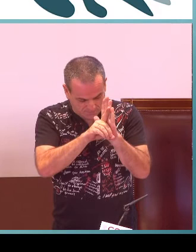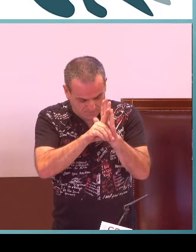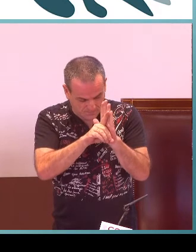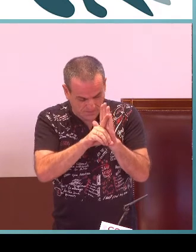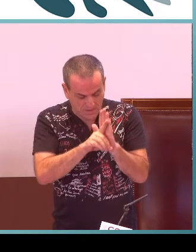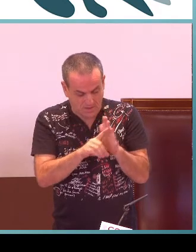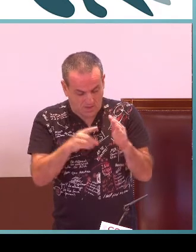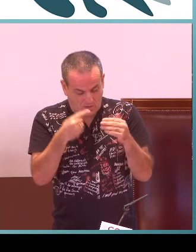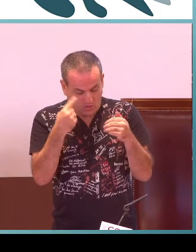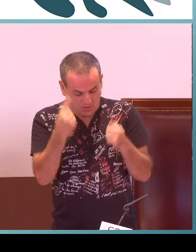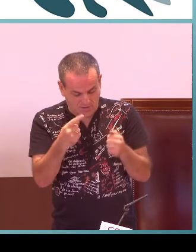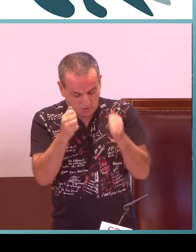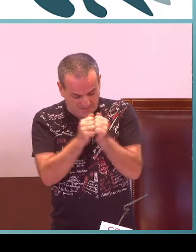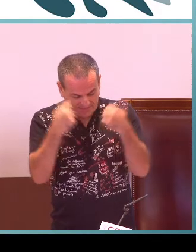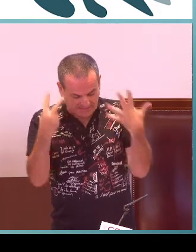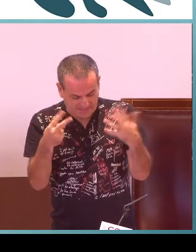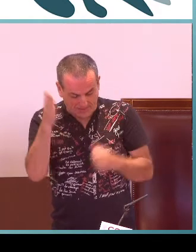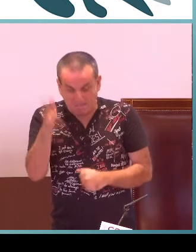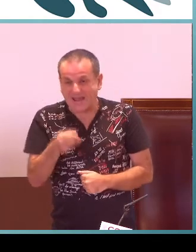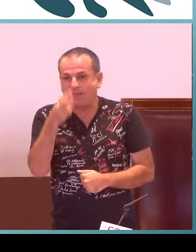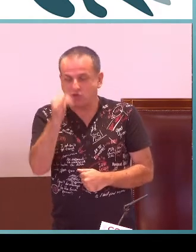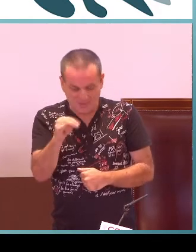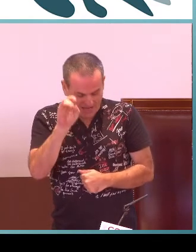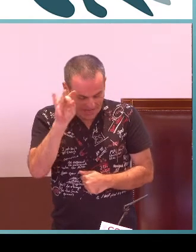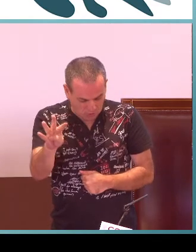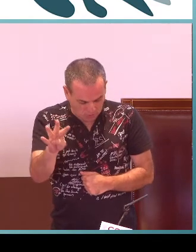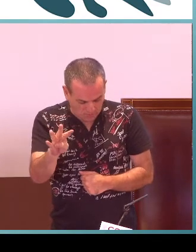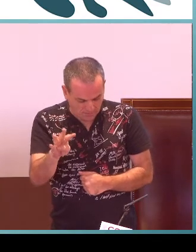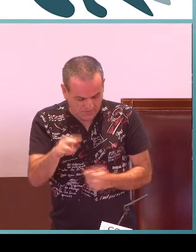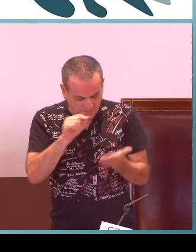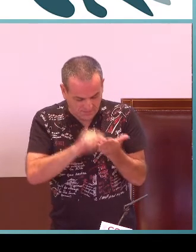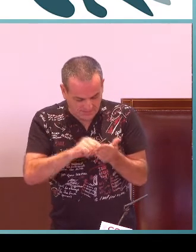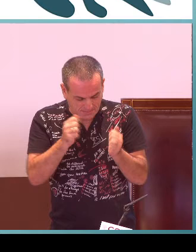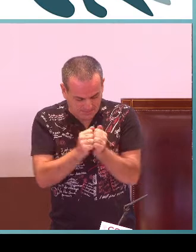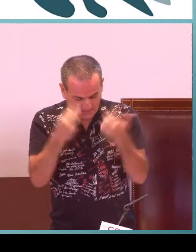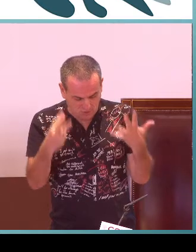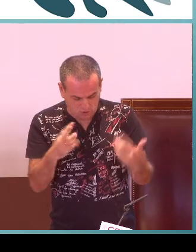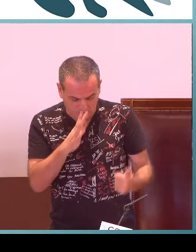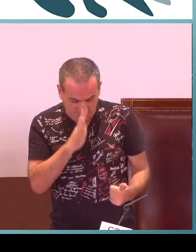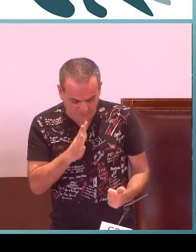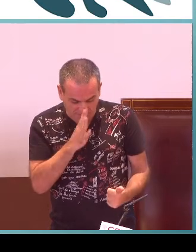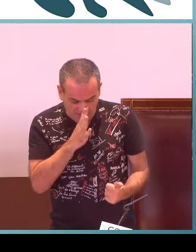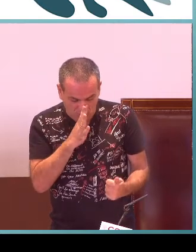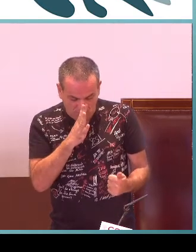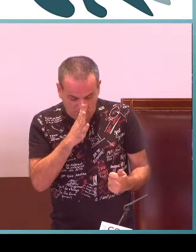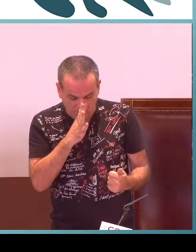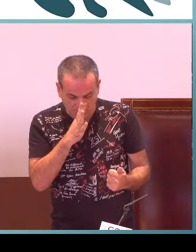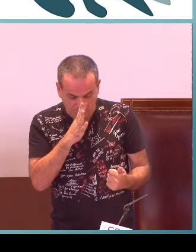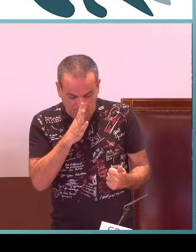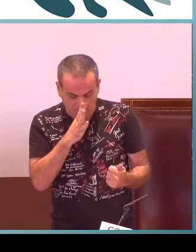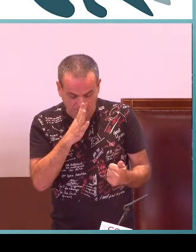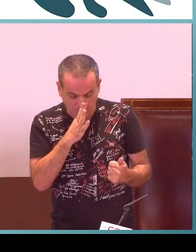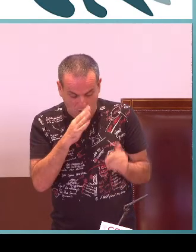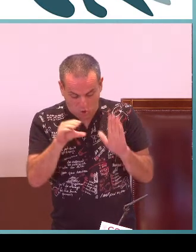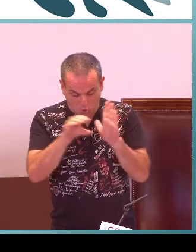El Real Decreto 126 barra 2014 del